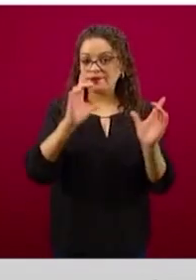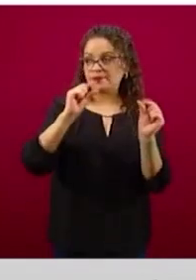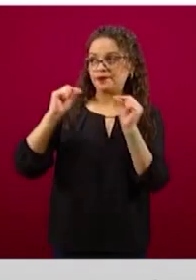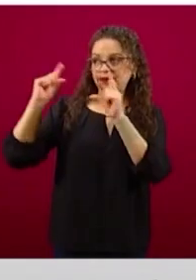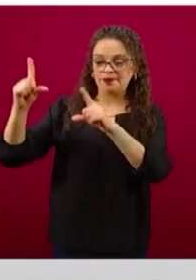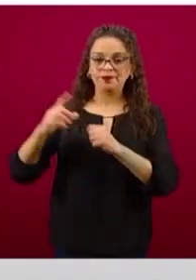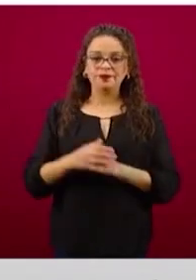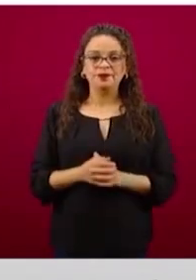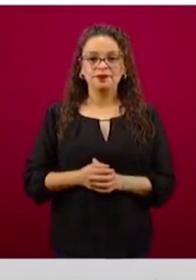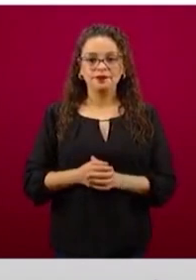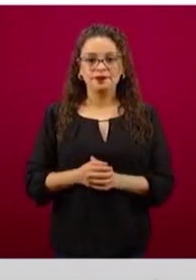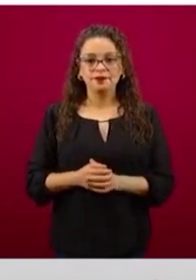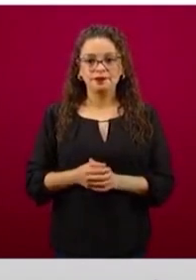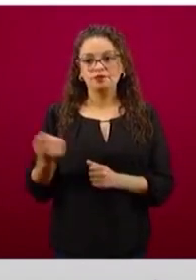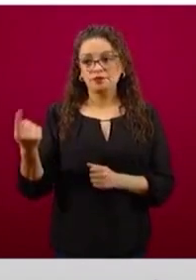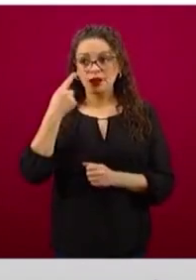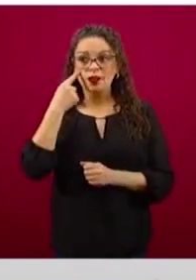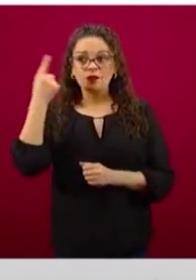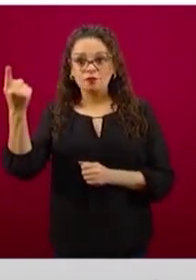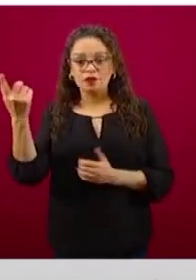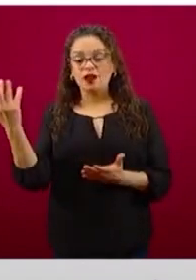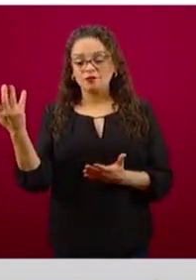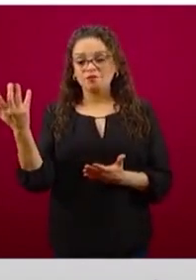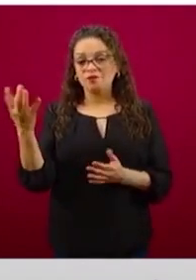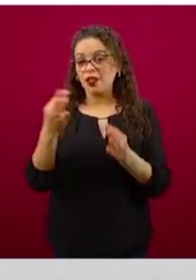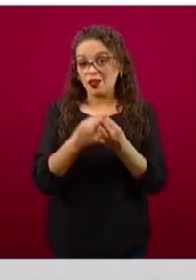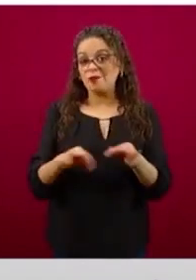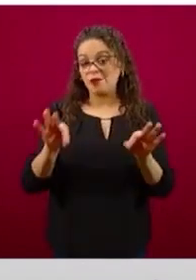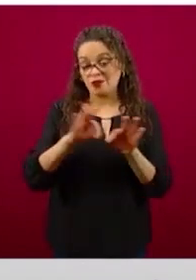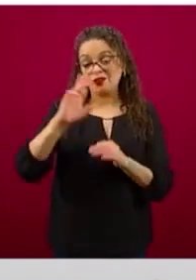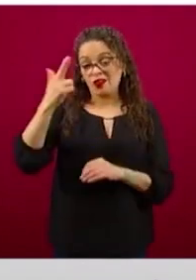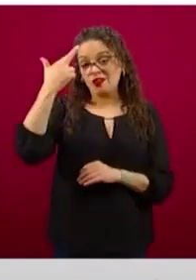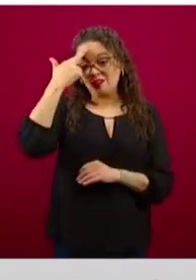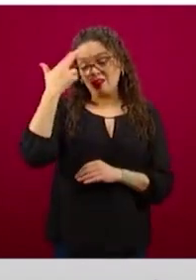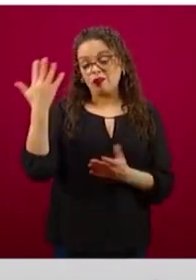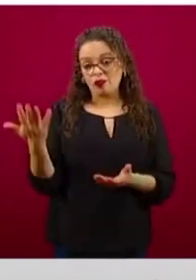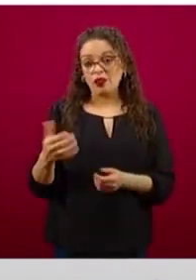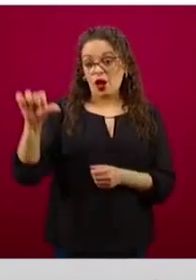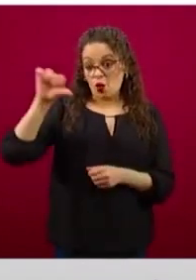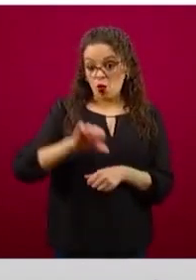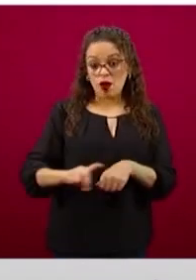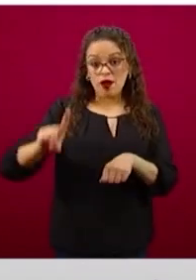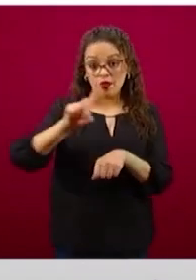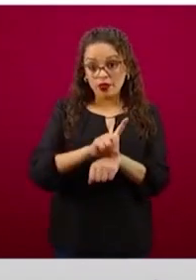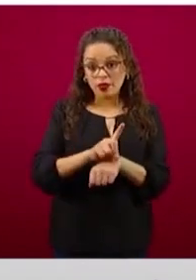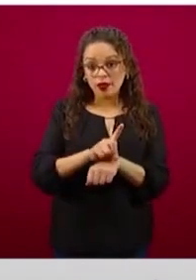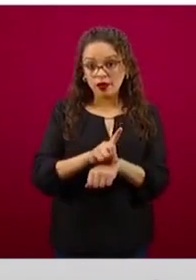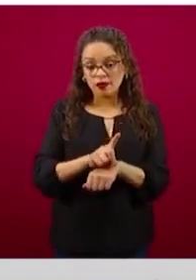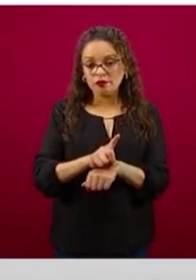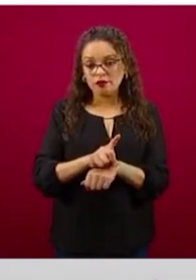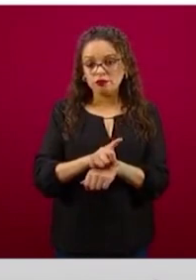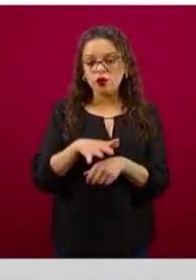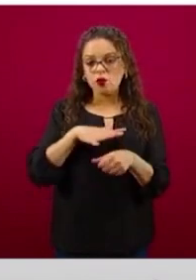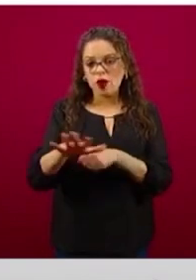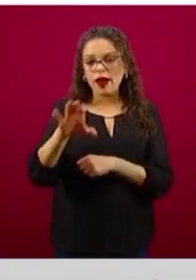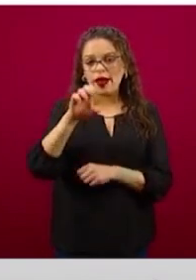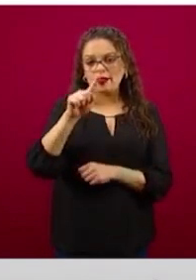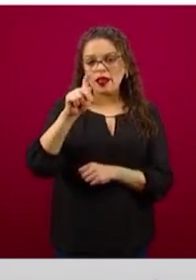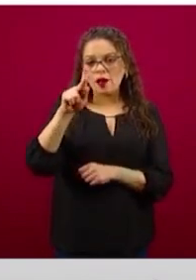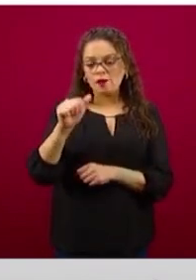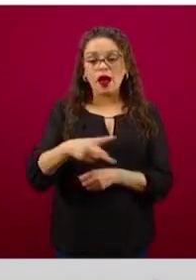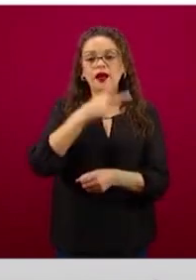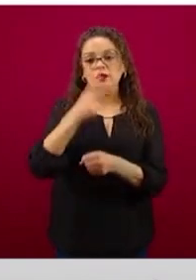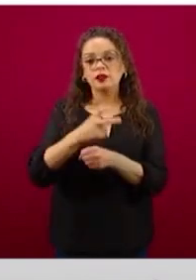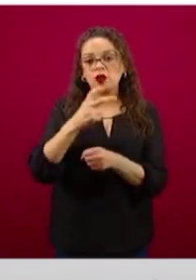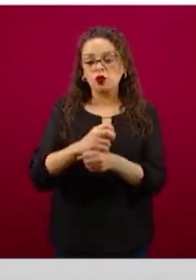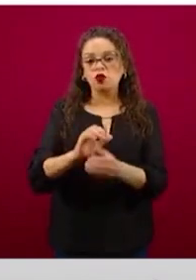Aquí vale la pena recordar una vez más que el día de hoy estamos en la etapa del segundo sorteo, estamos en